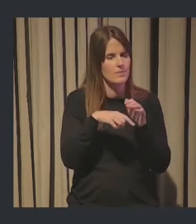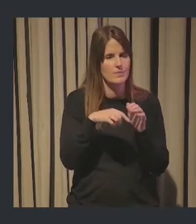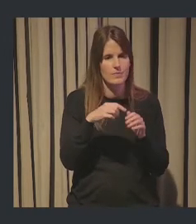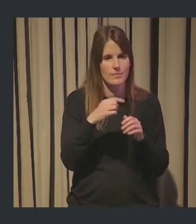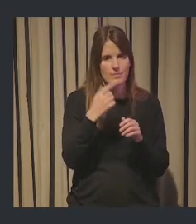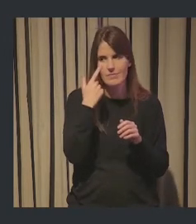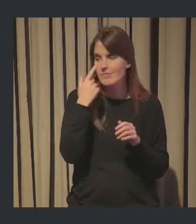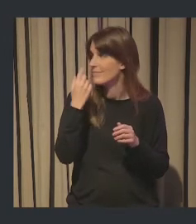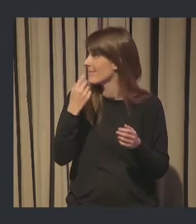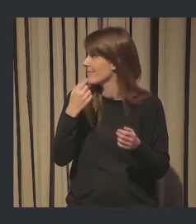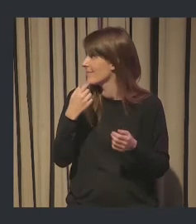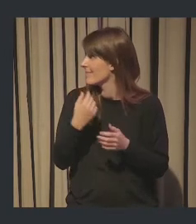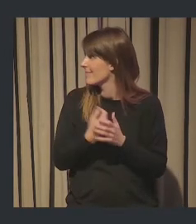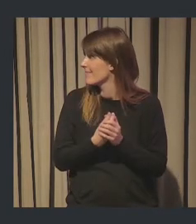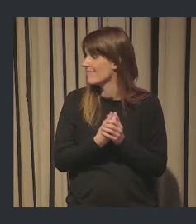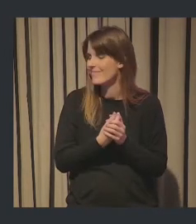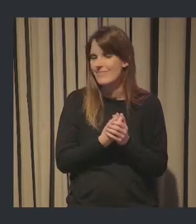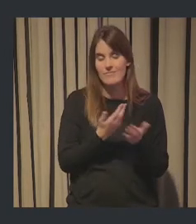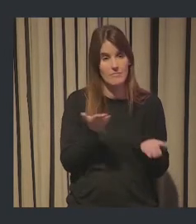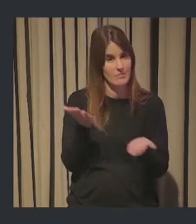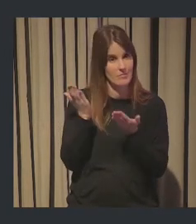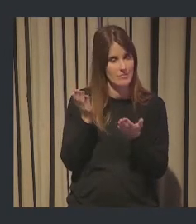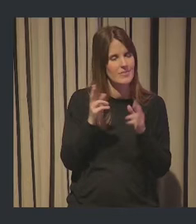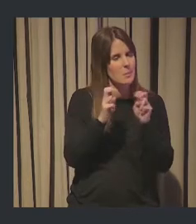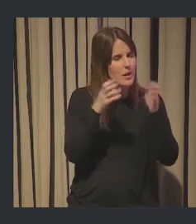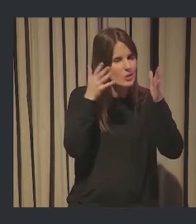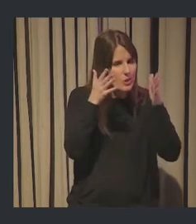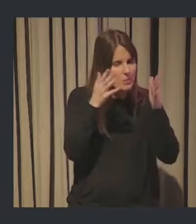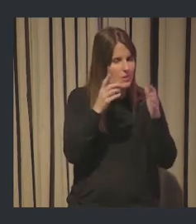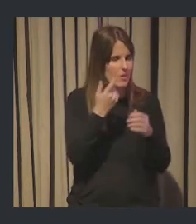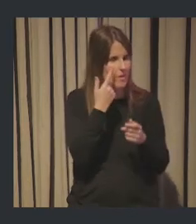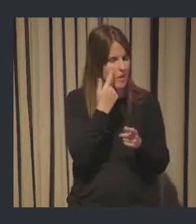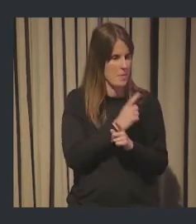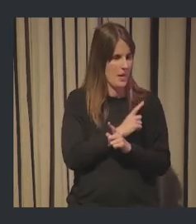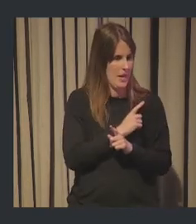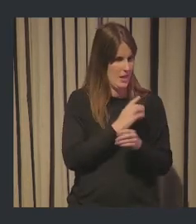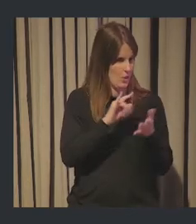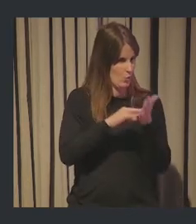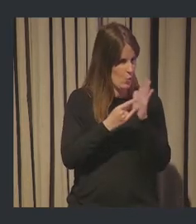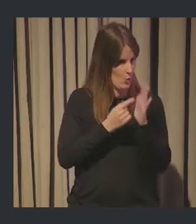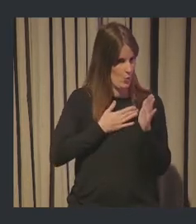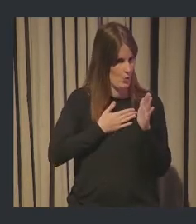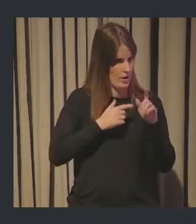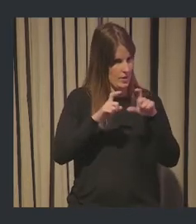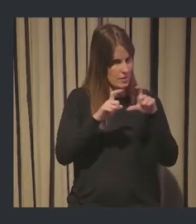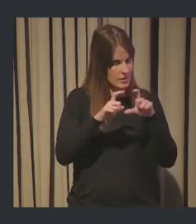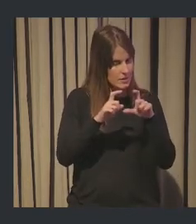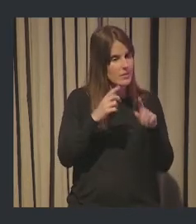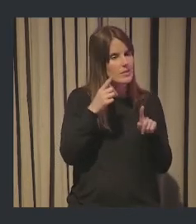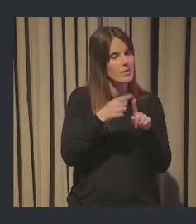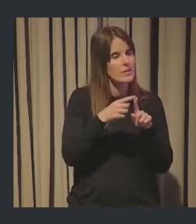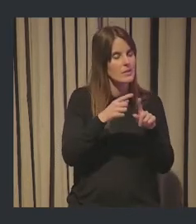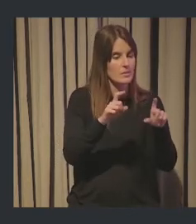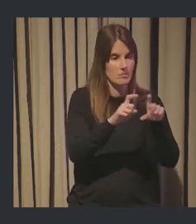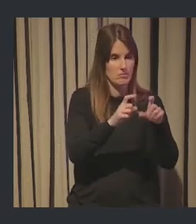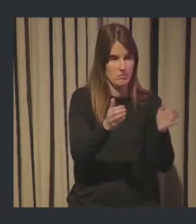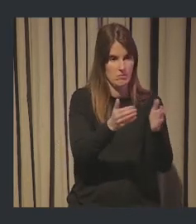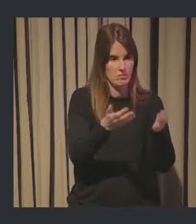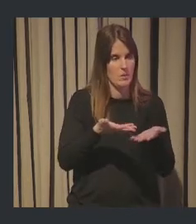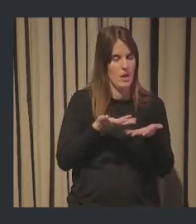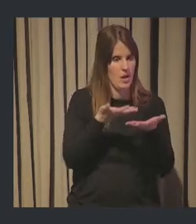qué foto más baja hemos puesto. Ahí tenemos una solución ofrecida por Inovasque para ayudar a las empresas, en este caso